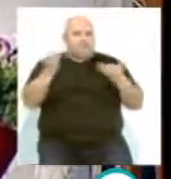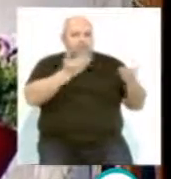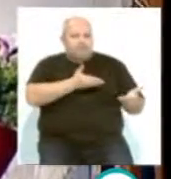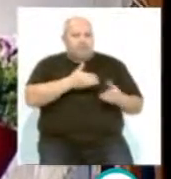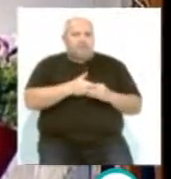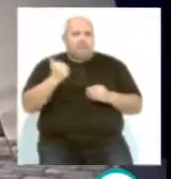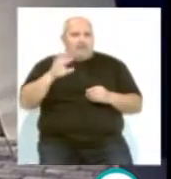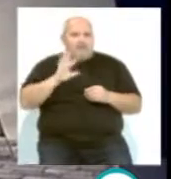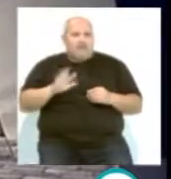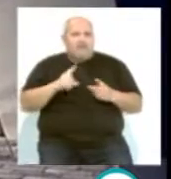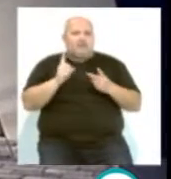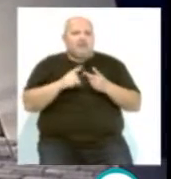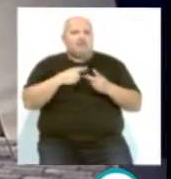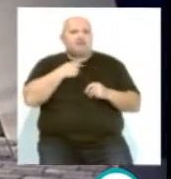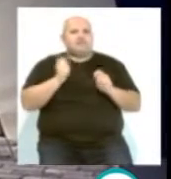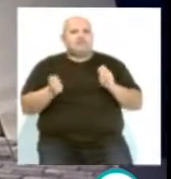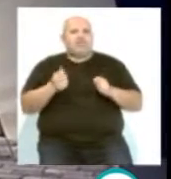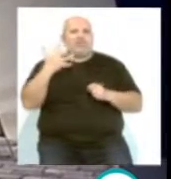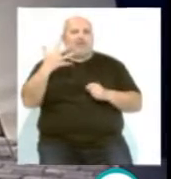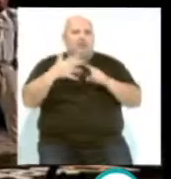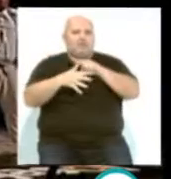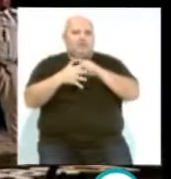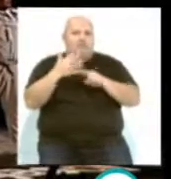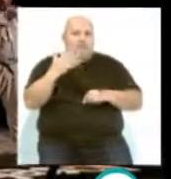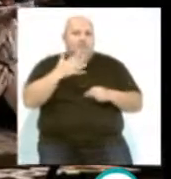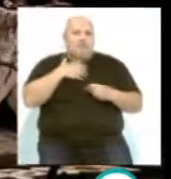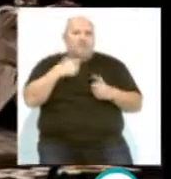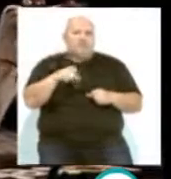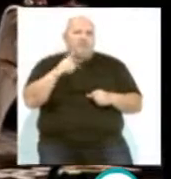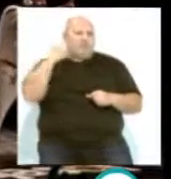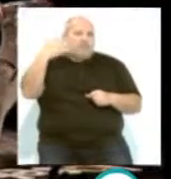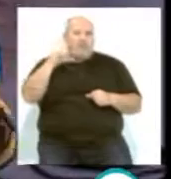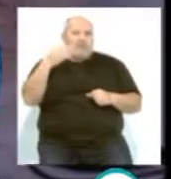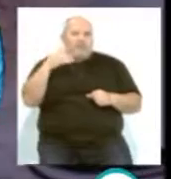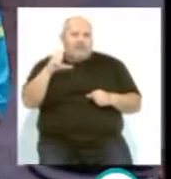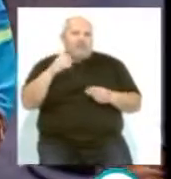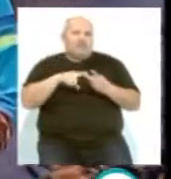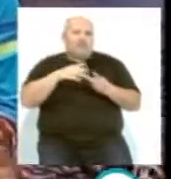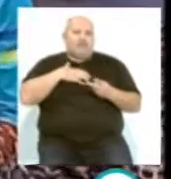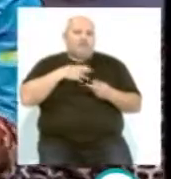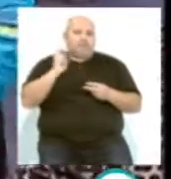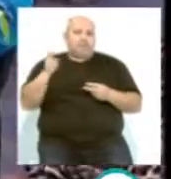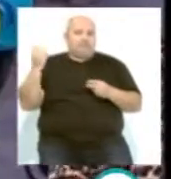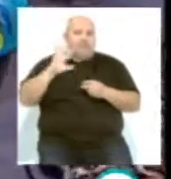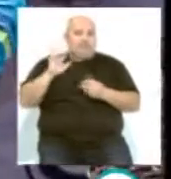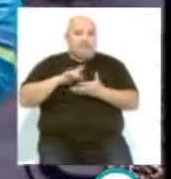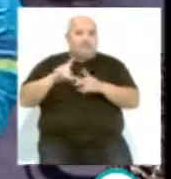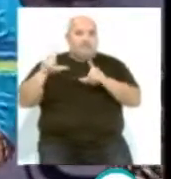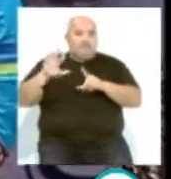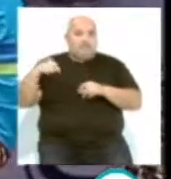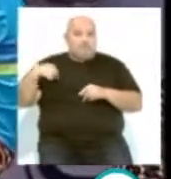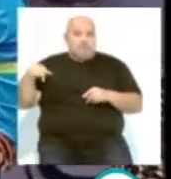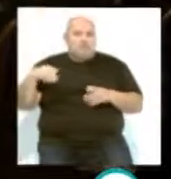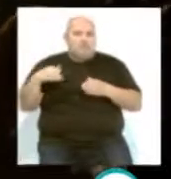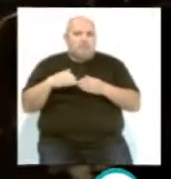Agüita con nosotros. Y en Chirigotas cinco agrupaciones. La Antología del Lobe, los finalistas Daddy Cádiz, los Quemasangre y las Cosas del